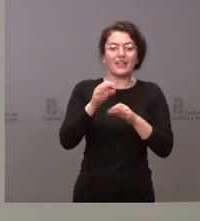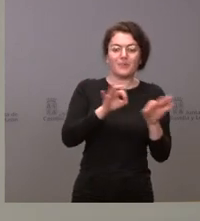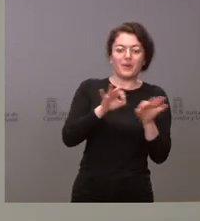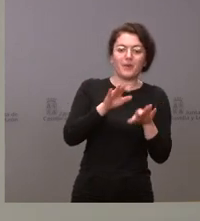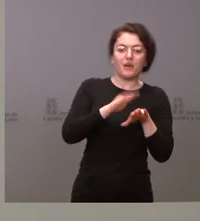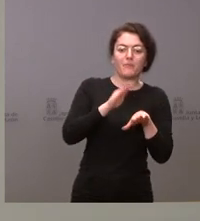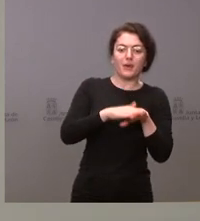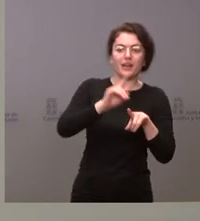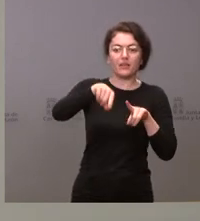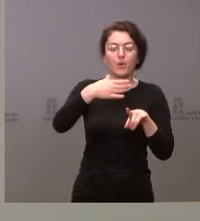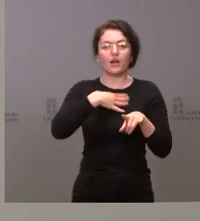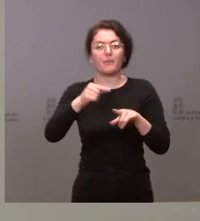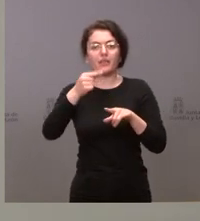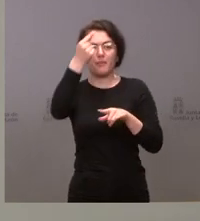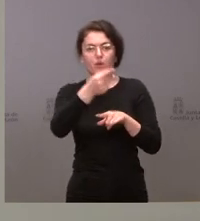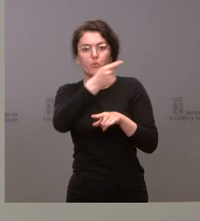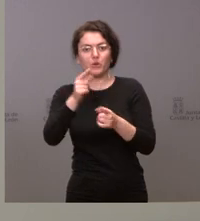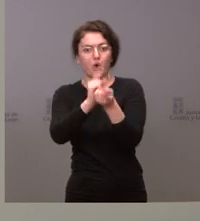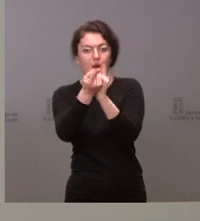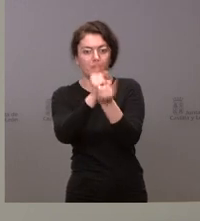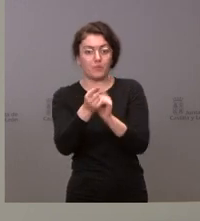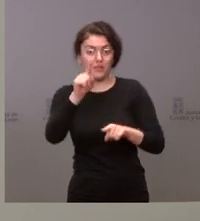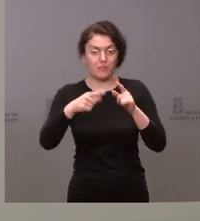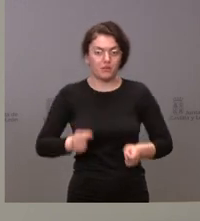presupuestarias en función de las cuantías que se ha preciso destinar.